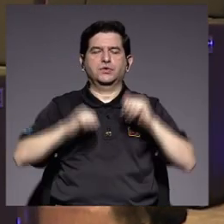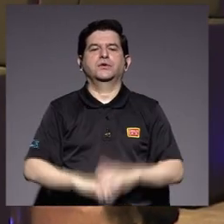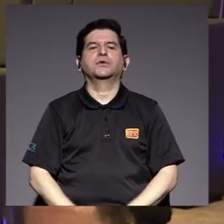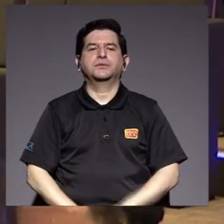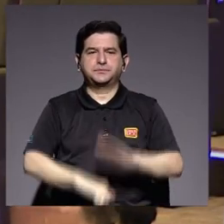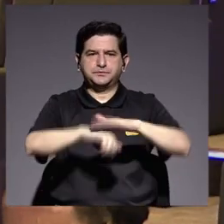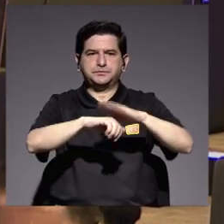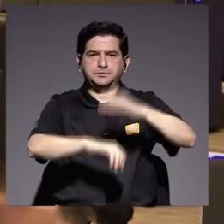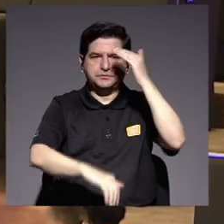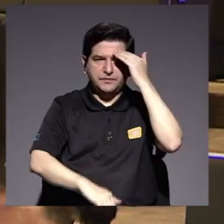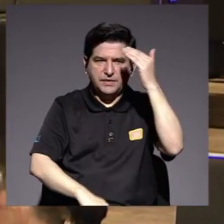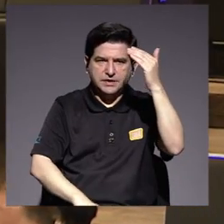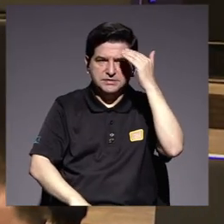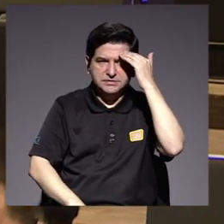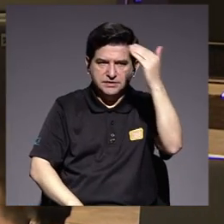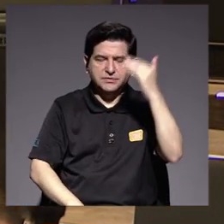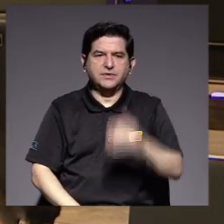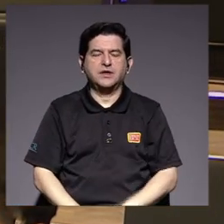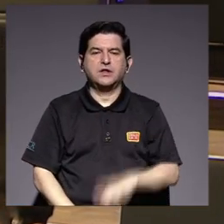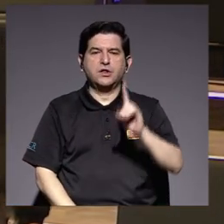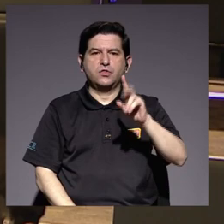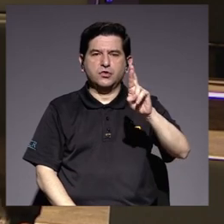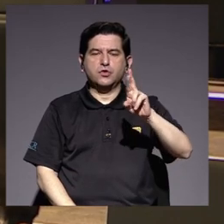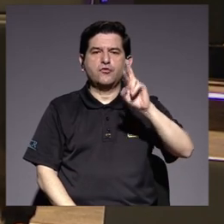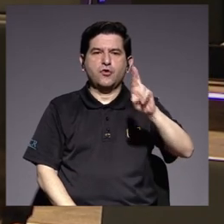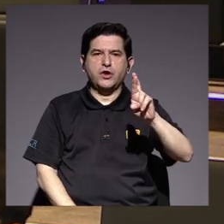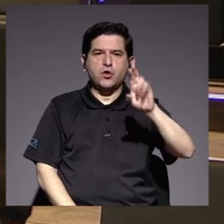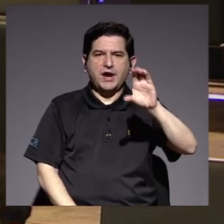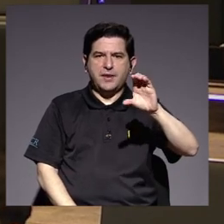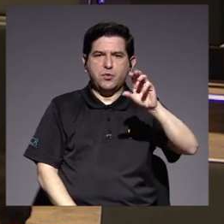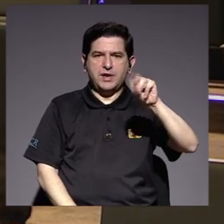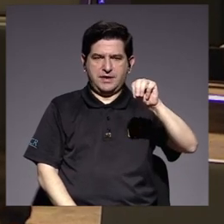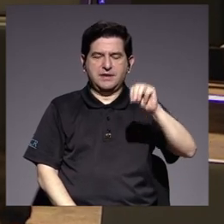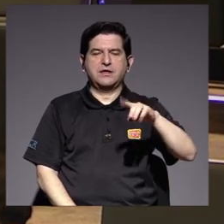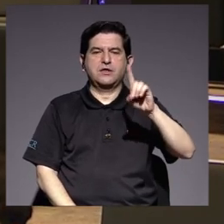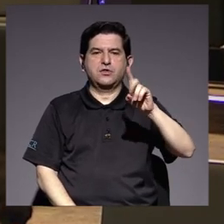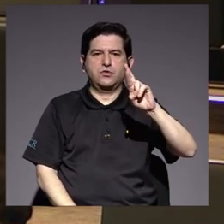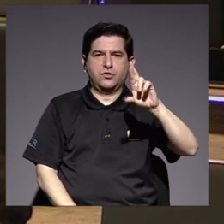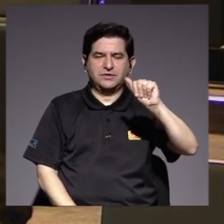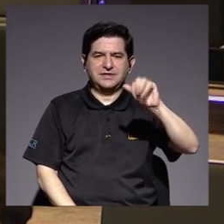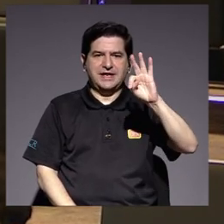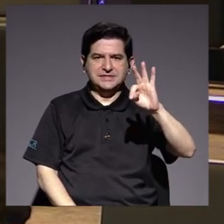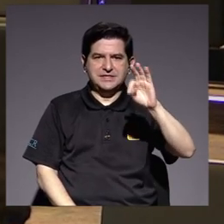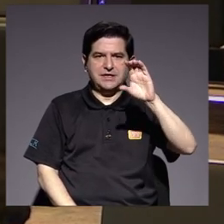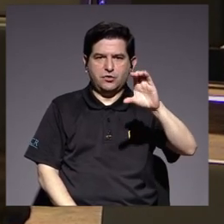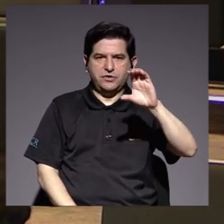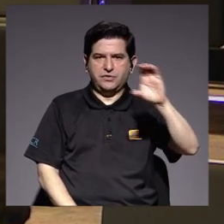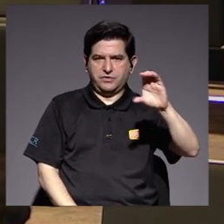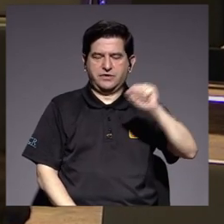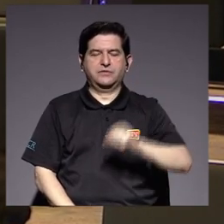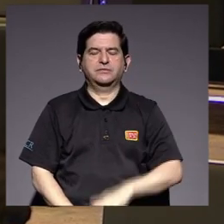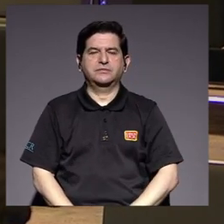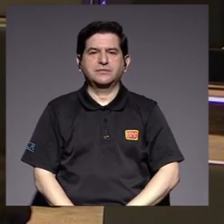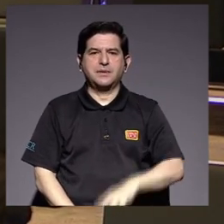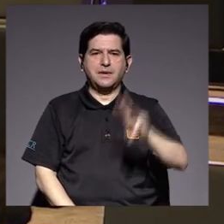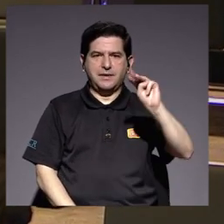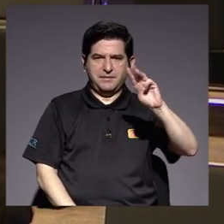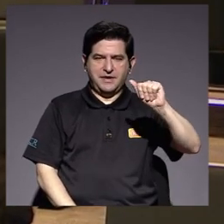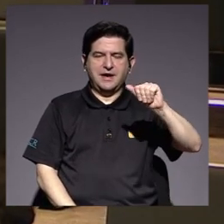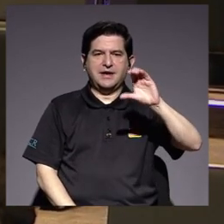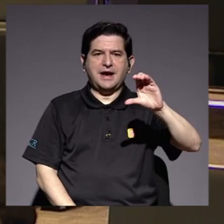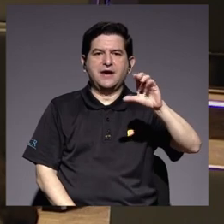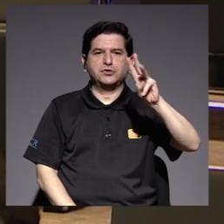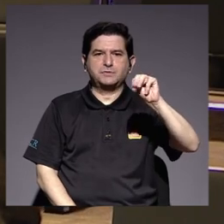permito saludarles cordialmente el doctor Rodrigo Carboni Méndez, la doctora Teresita Cordero Cordero, el magíster